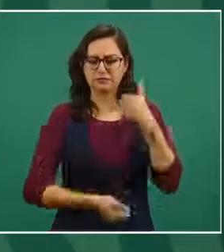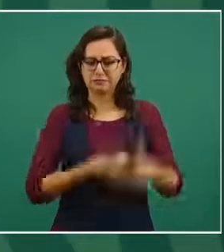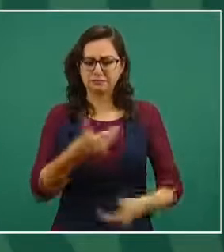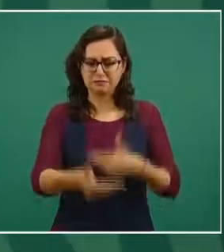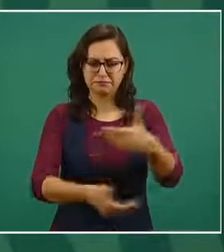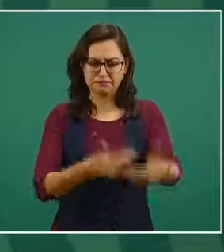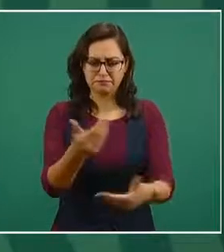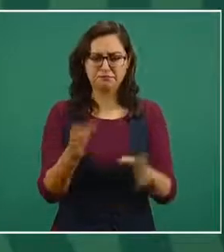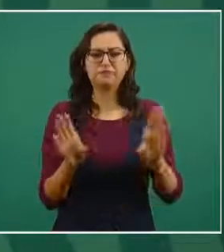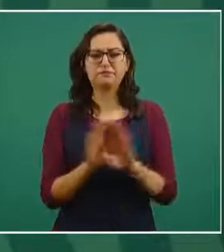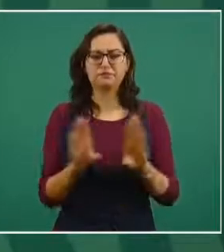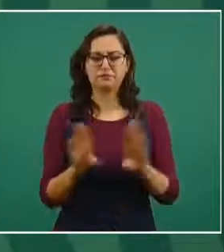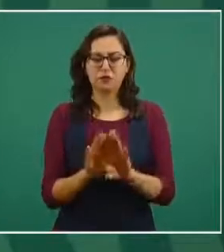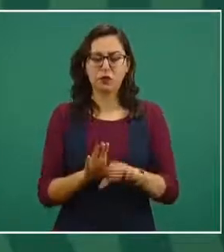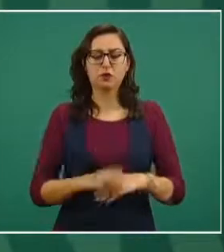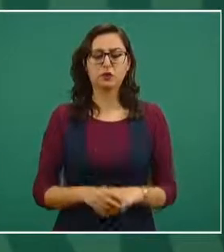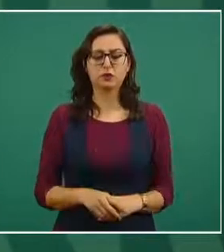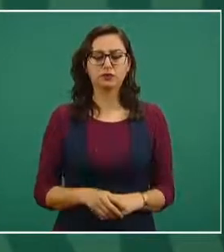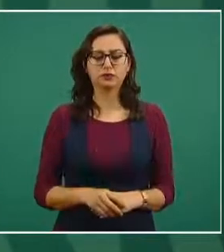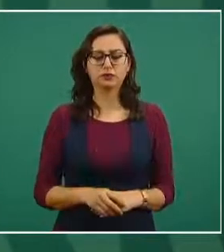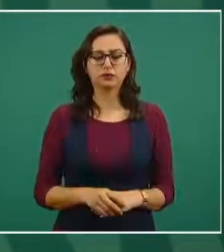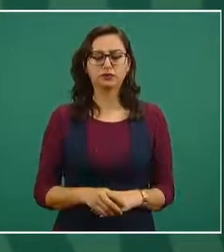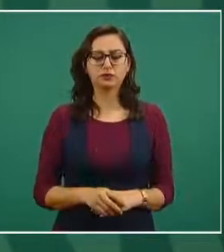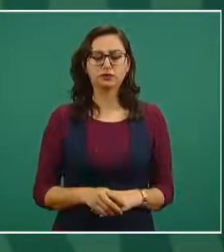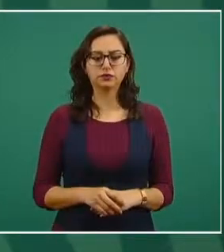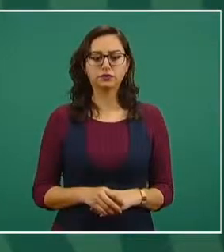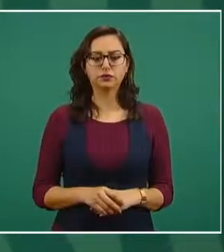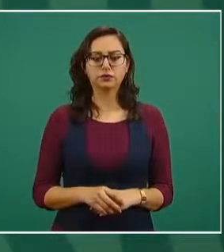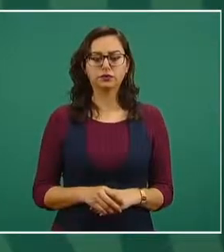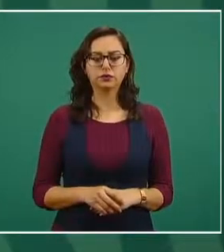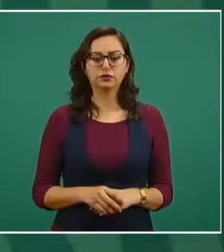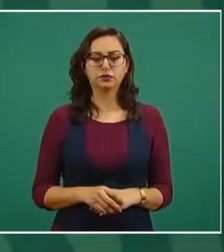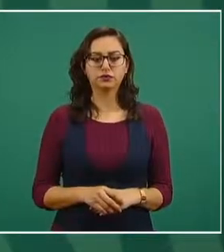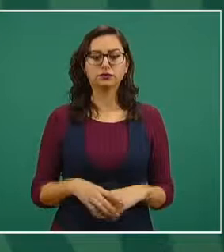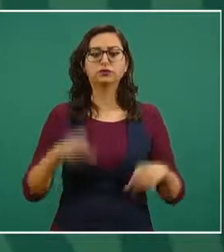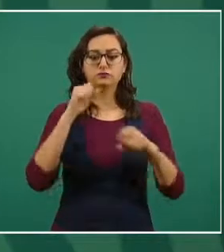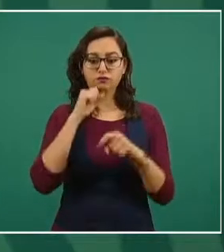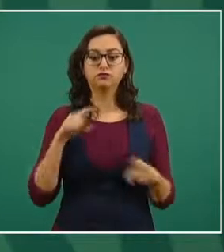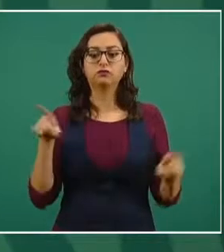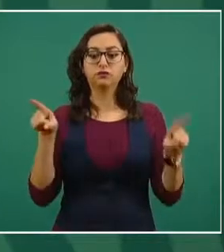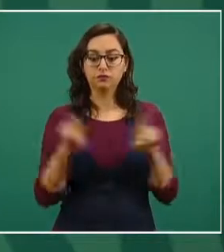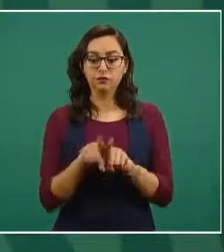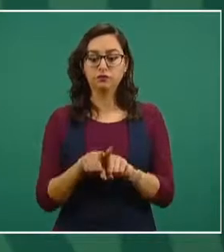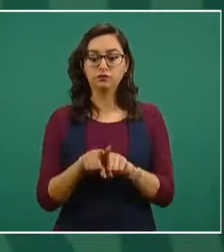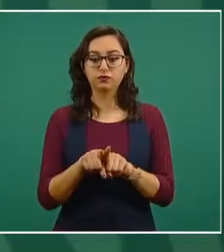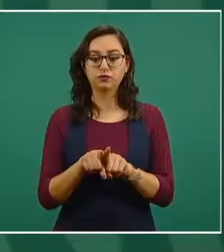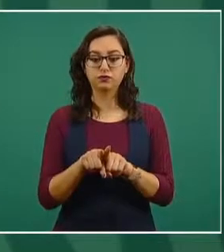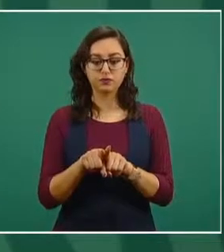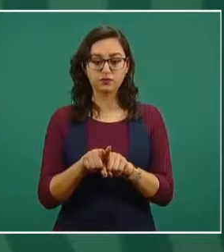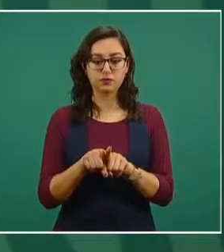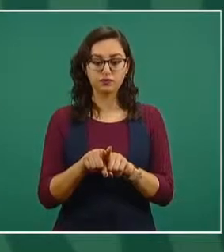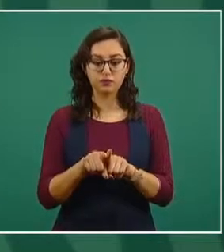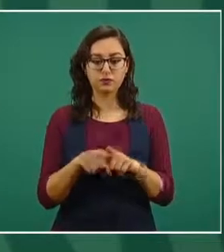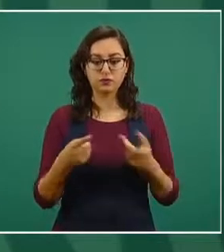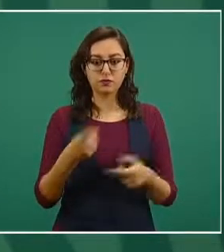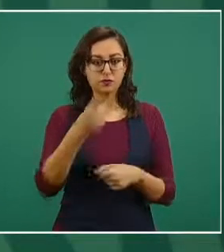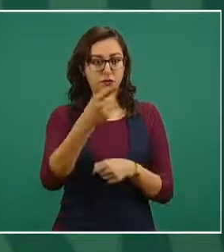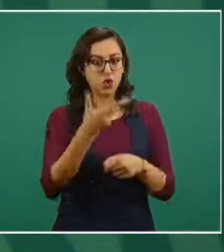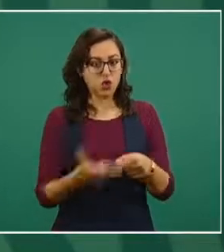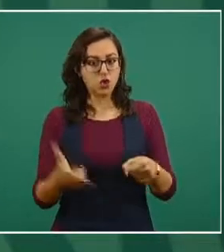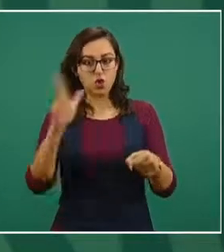tenemos y vamos a poder comunicarnos con con algunos